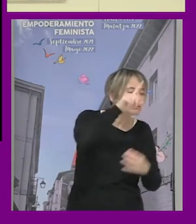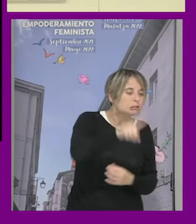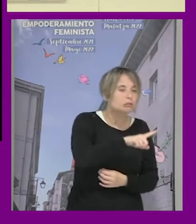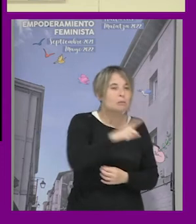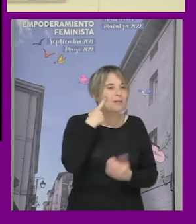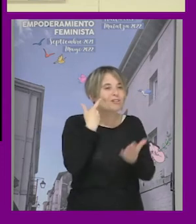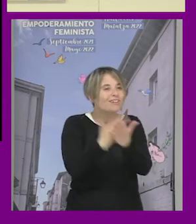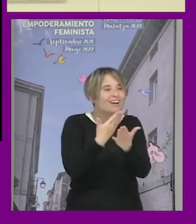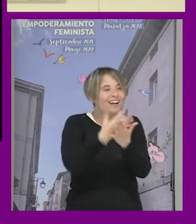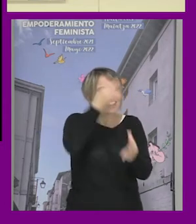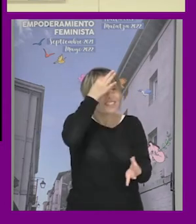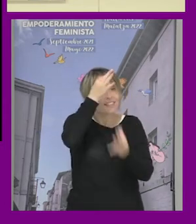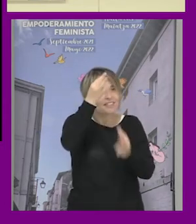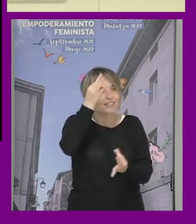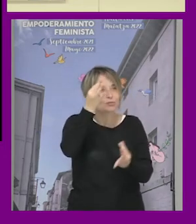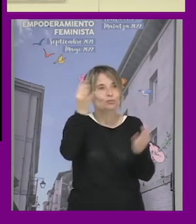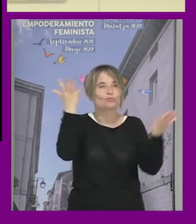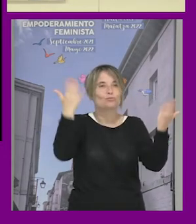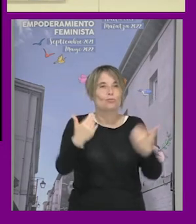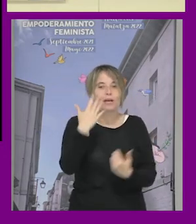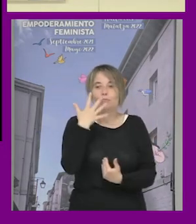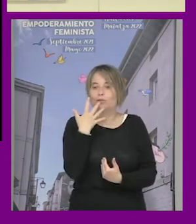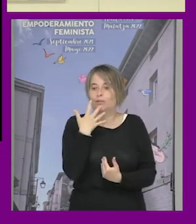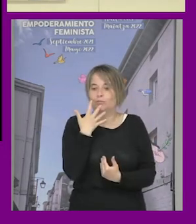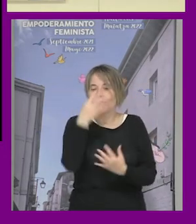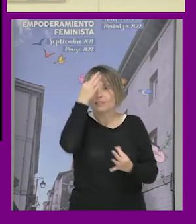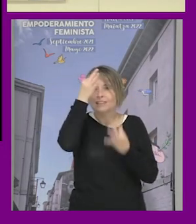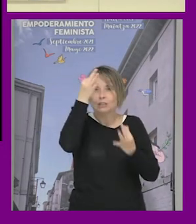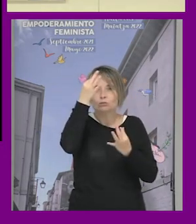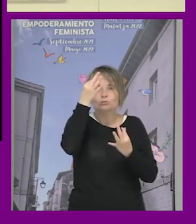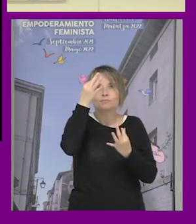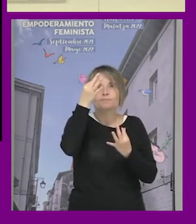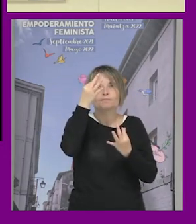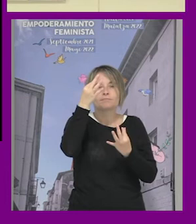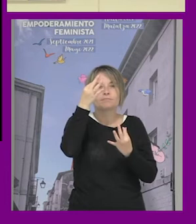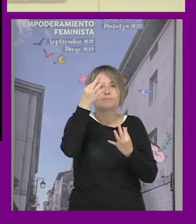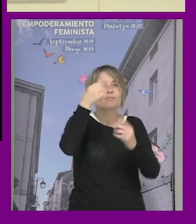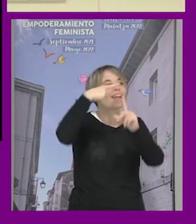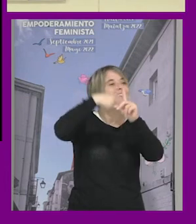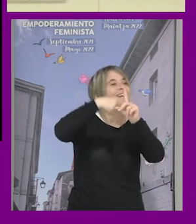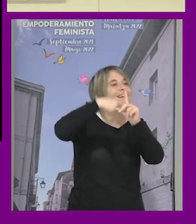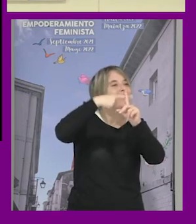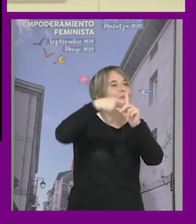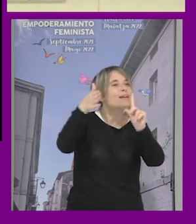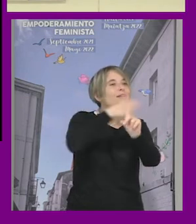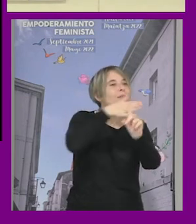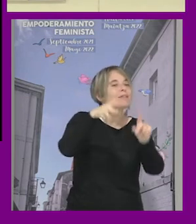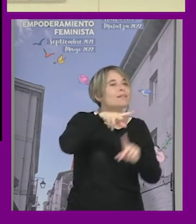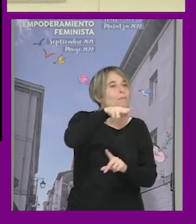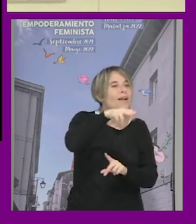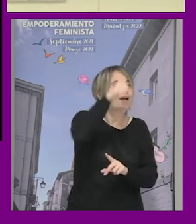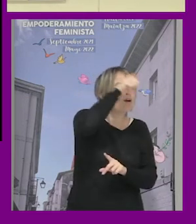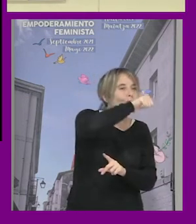tenemos datos de hasta qué punto a uno qué niveles hay de violencia entre parejas del mismo sexo